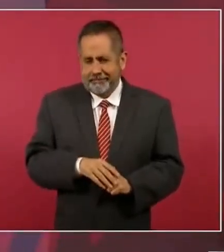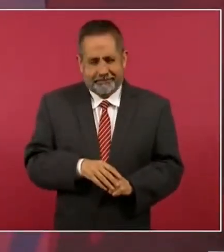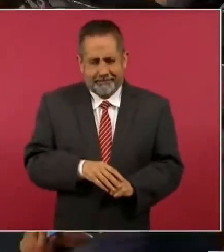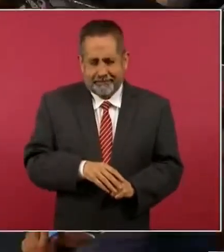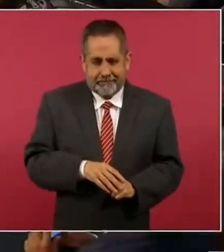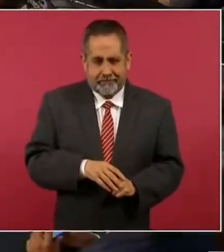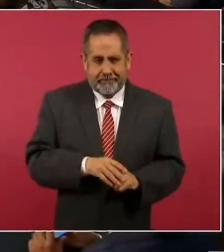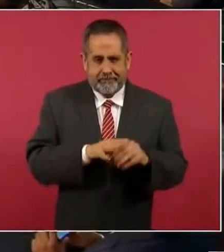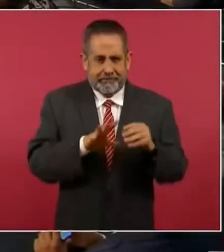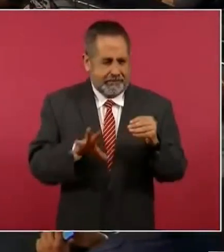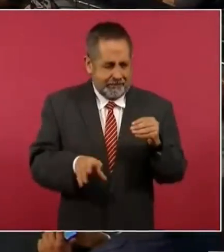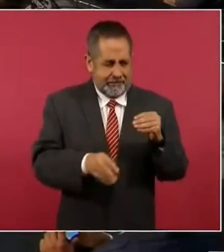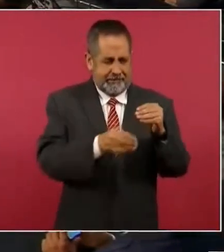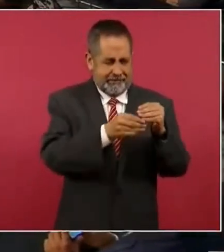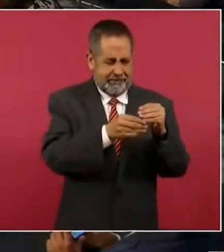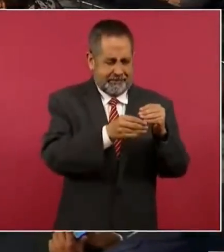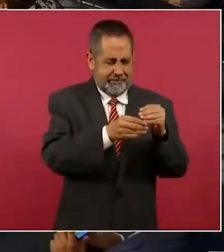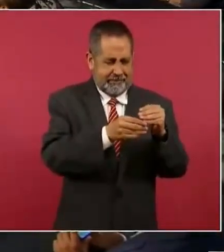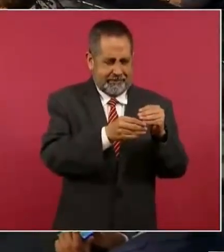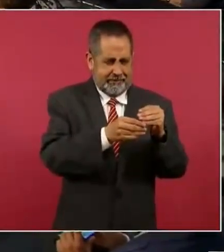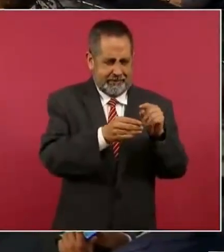¿cómo va a ser la traducción mal?